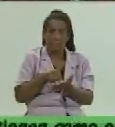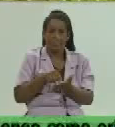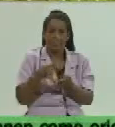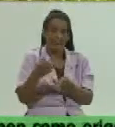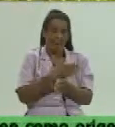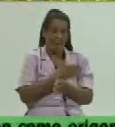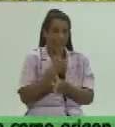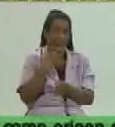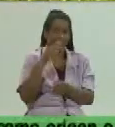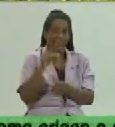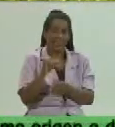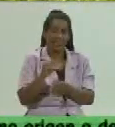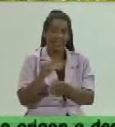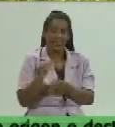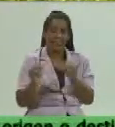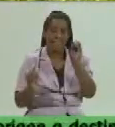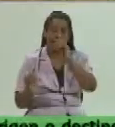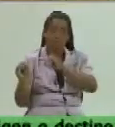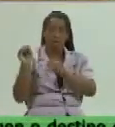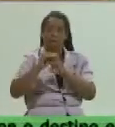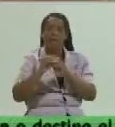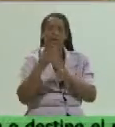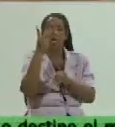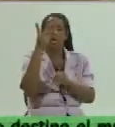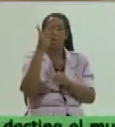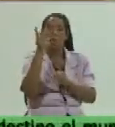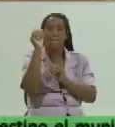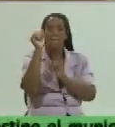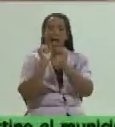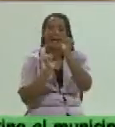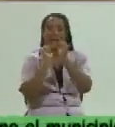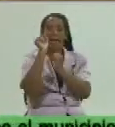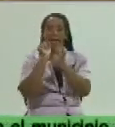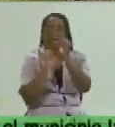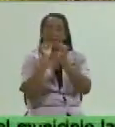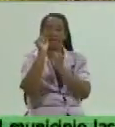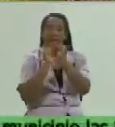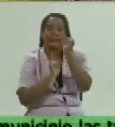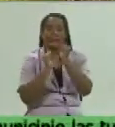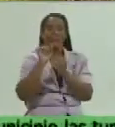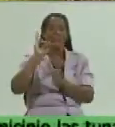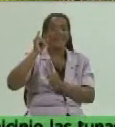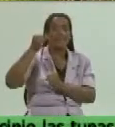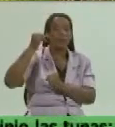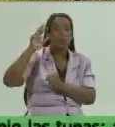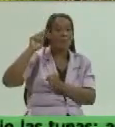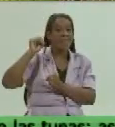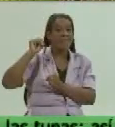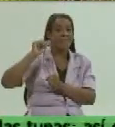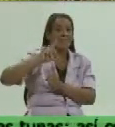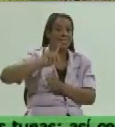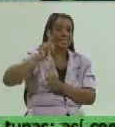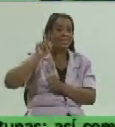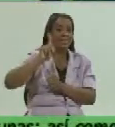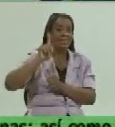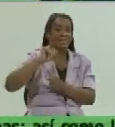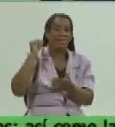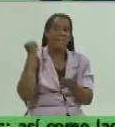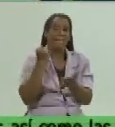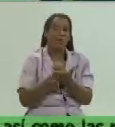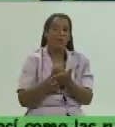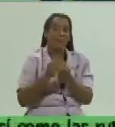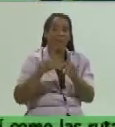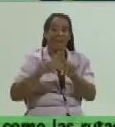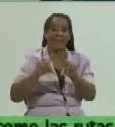dije el montaje de dos máquinas de pivo eléctrico en Jesús Menéndez con crédito saudí aprobado con crédito saudí que